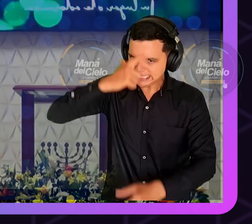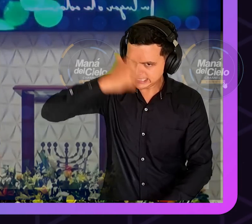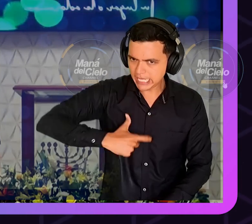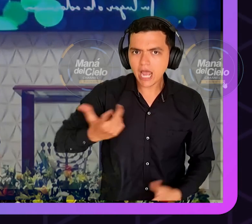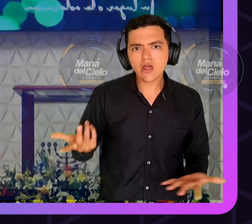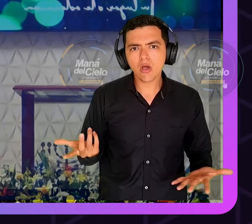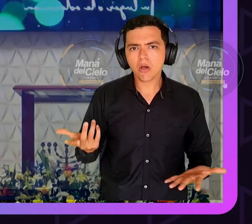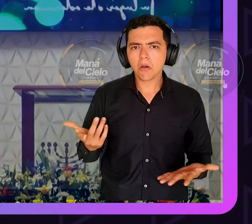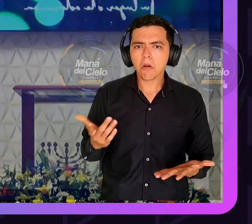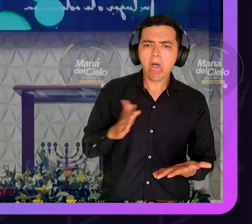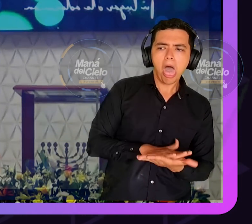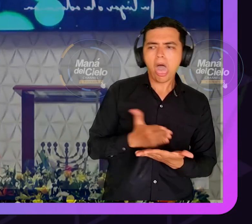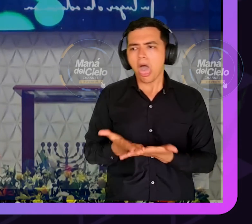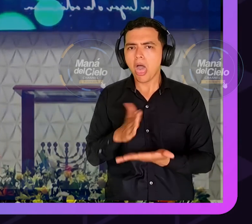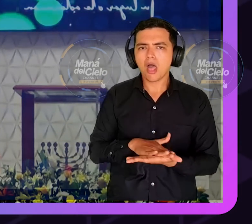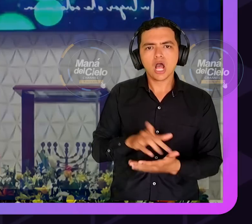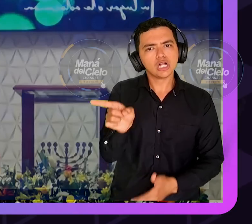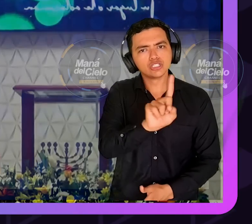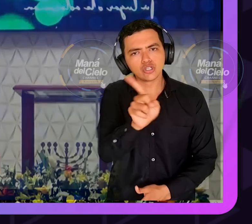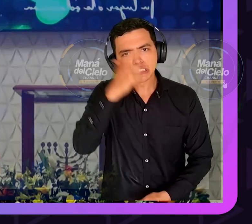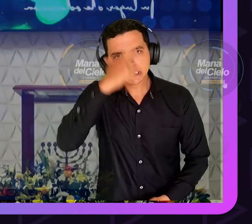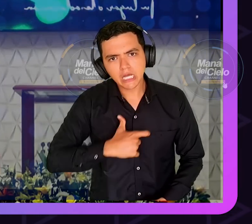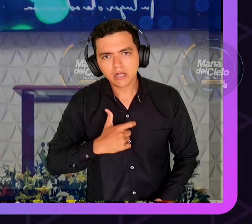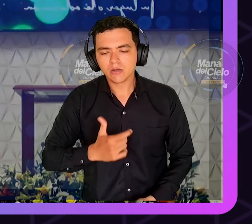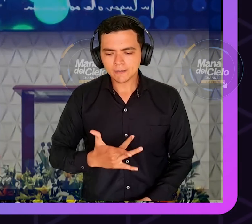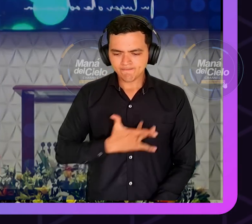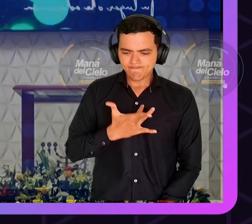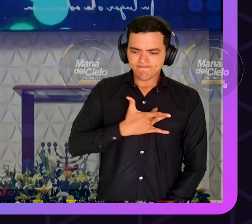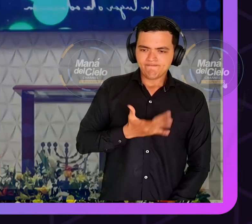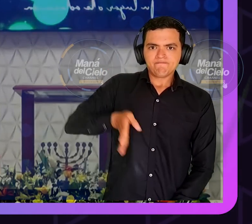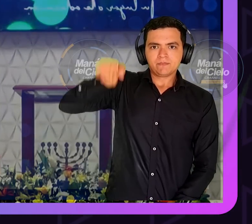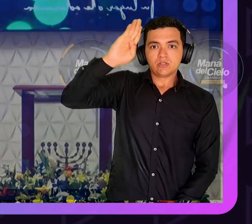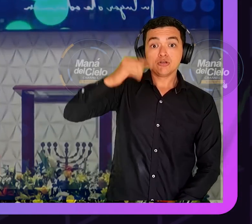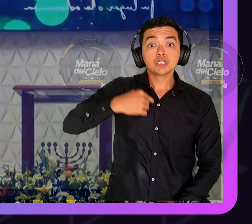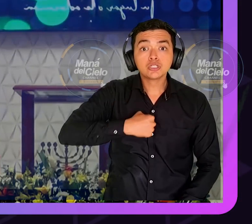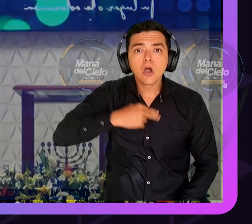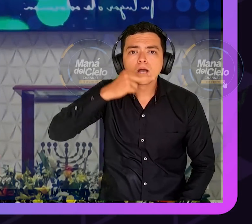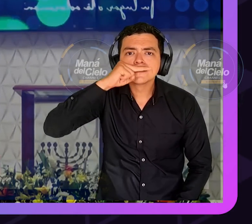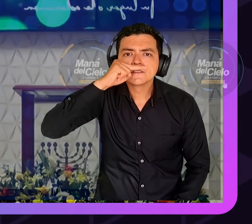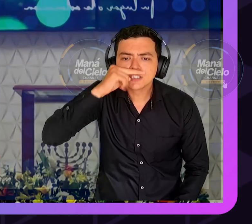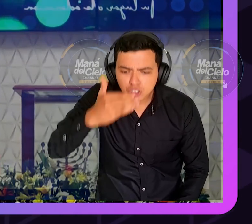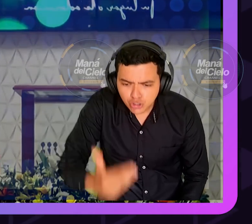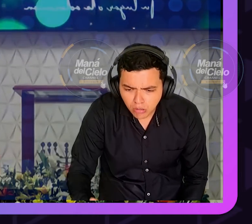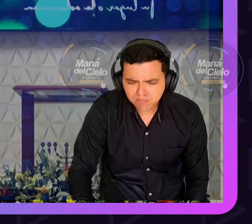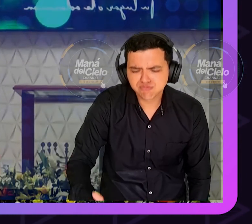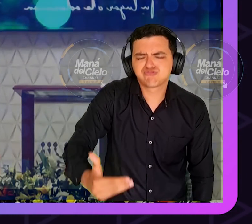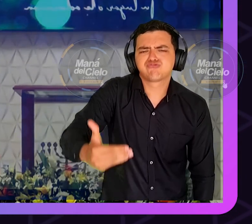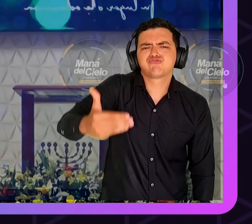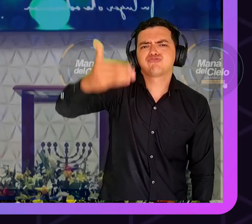ni quimioterapia ni radioterapia nada no me han hecho nada el doctor pero que quiere que te mande Álvaro que quiere